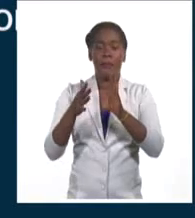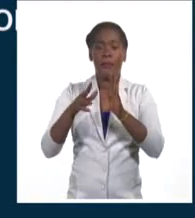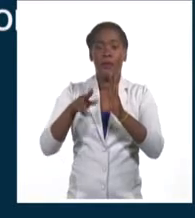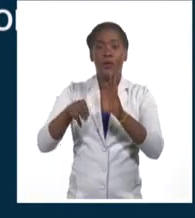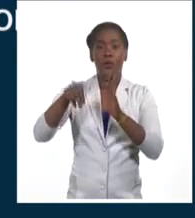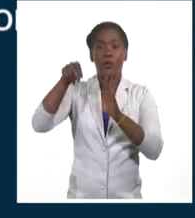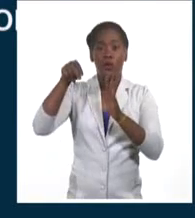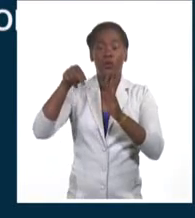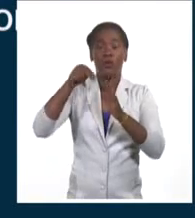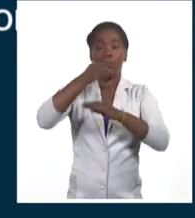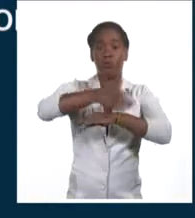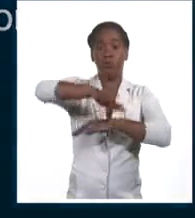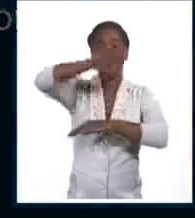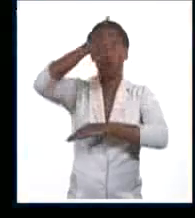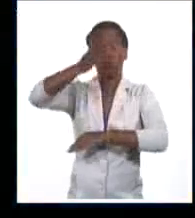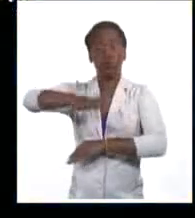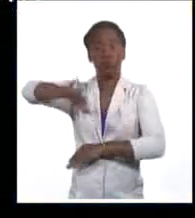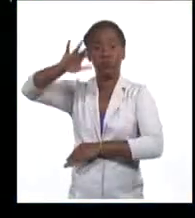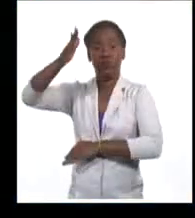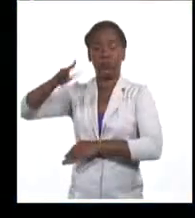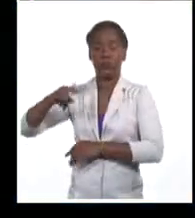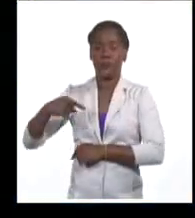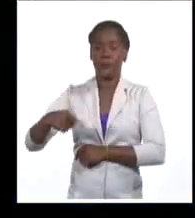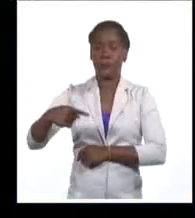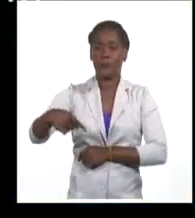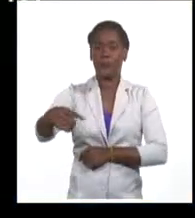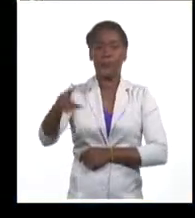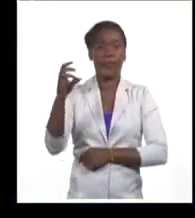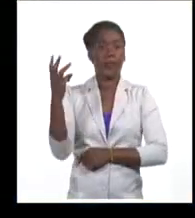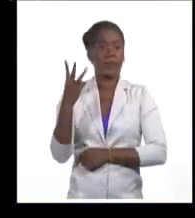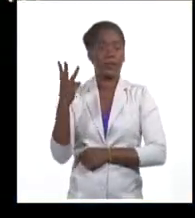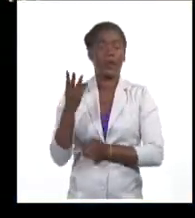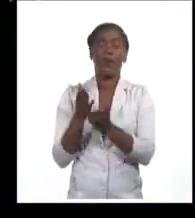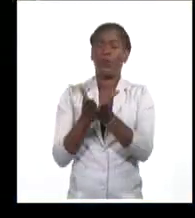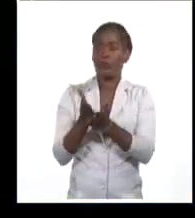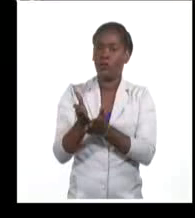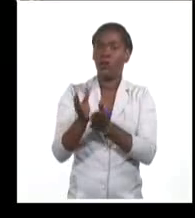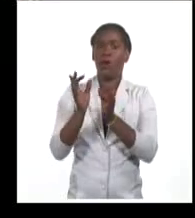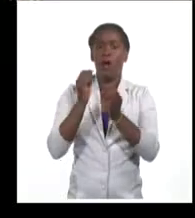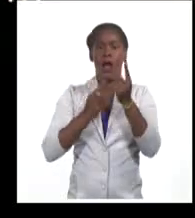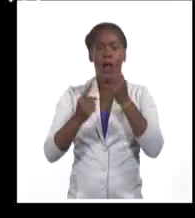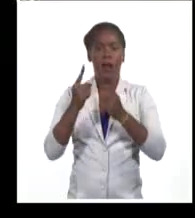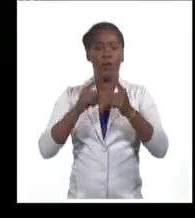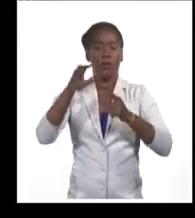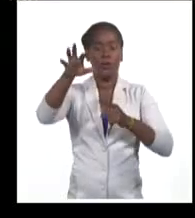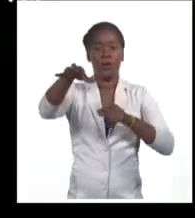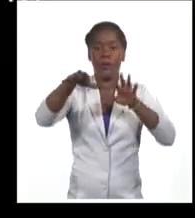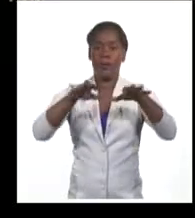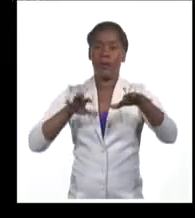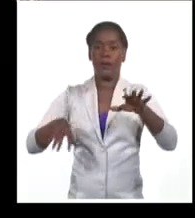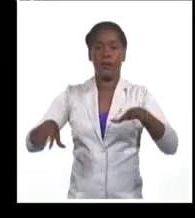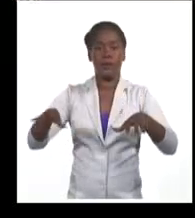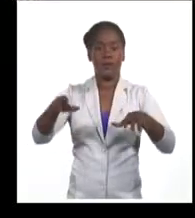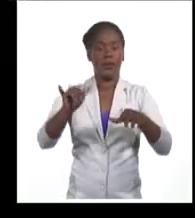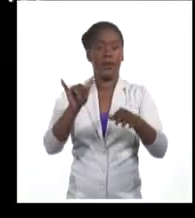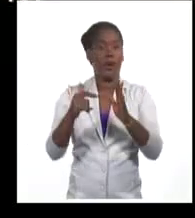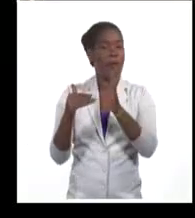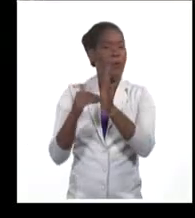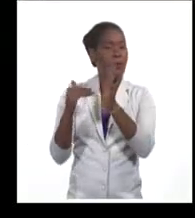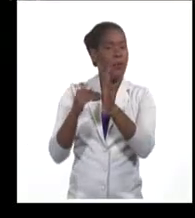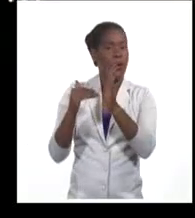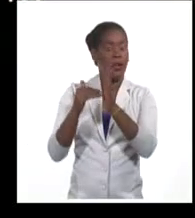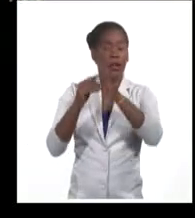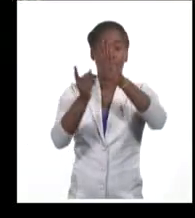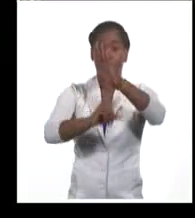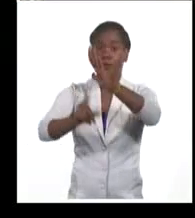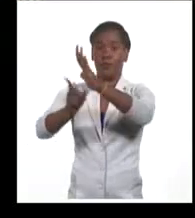occidental y central. Para los próximos tres días se mantienen también algunos chubascos y lluvias influyendo en horas de la tarde con aisladas tormentas